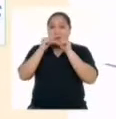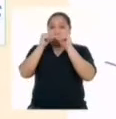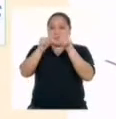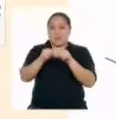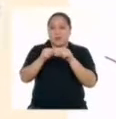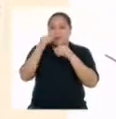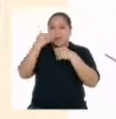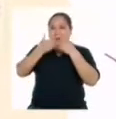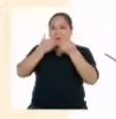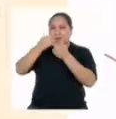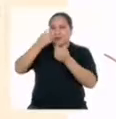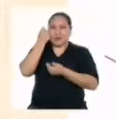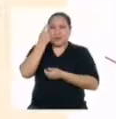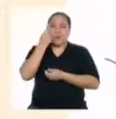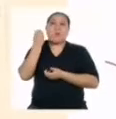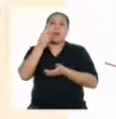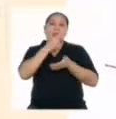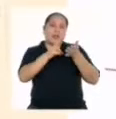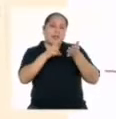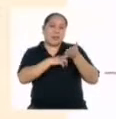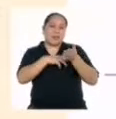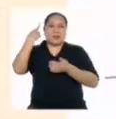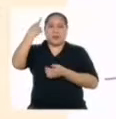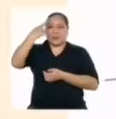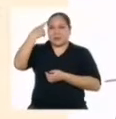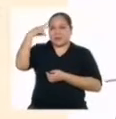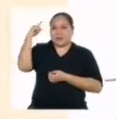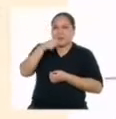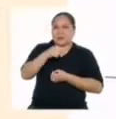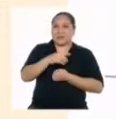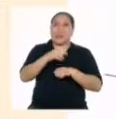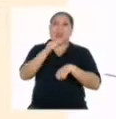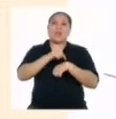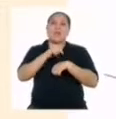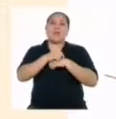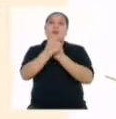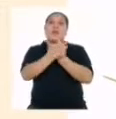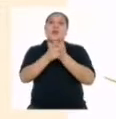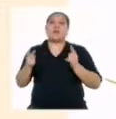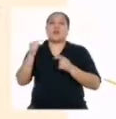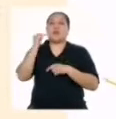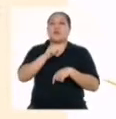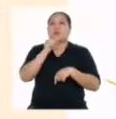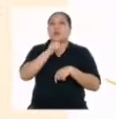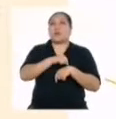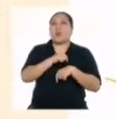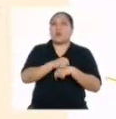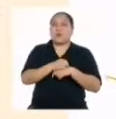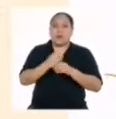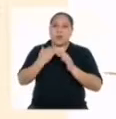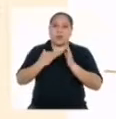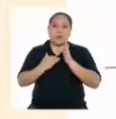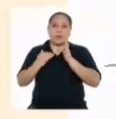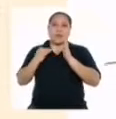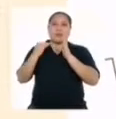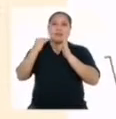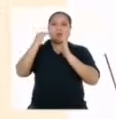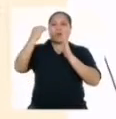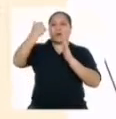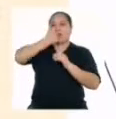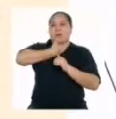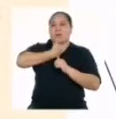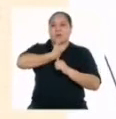proceso de comprensión, ya que leeremos y reflexionaremos en torno al tiempo libre como un espacio de crecimiento personal, de